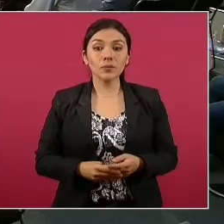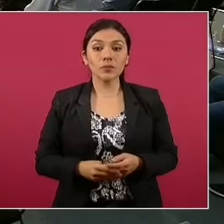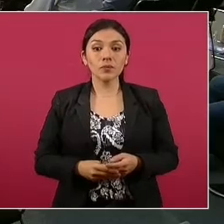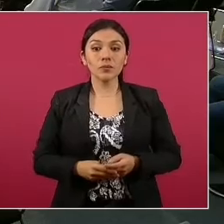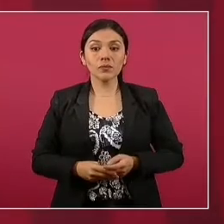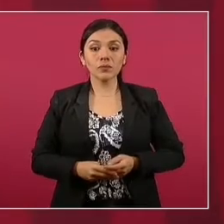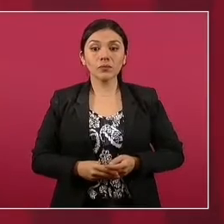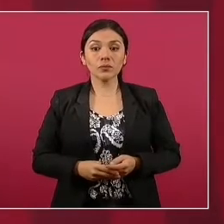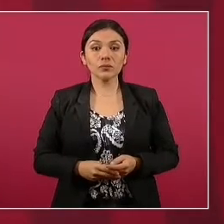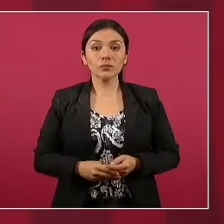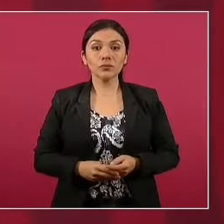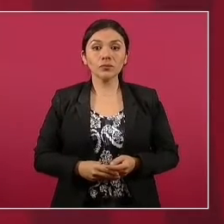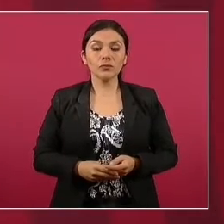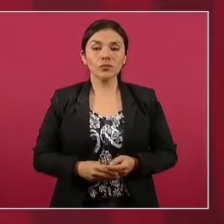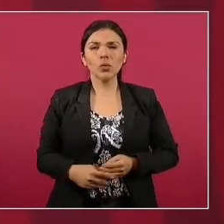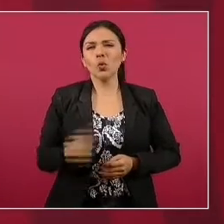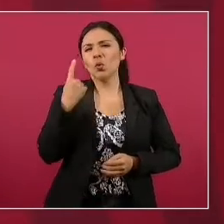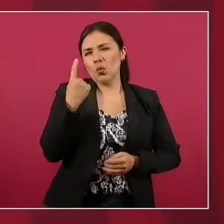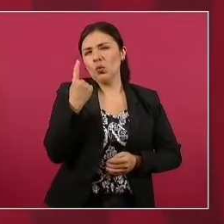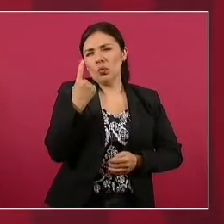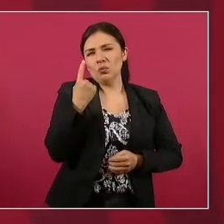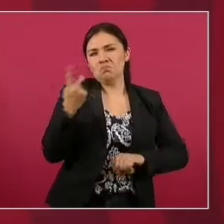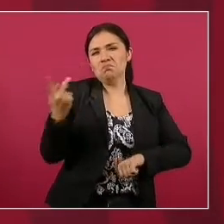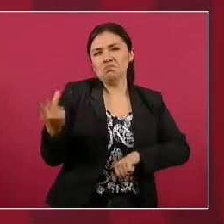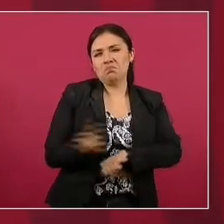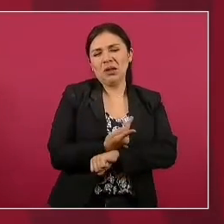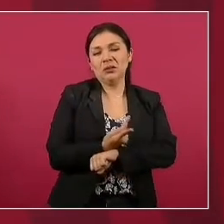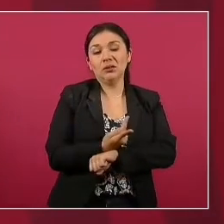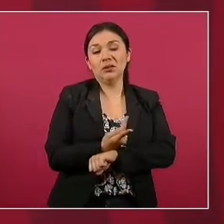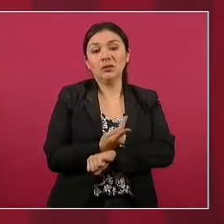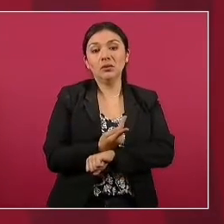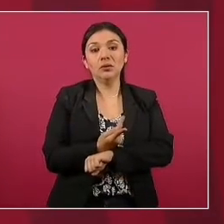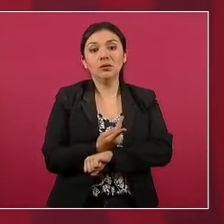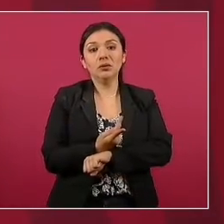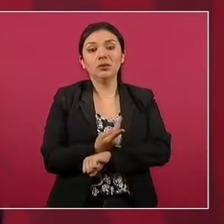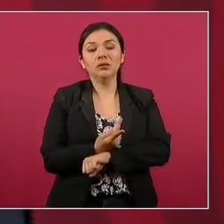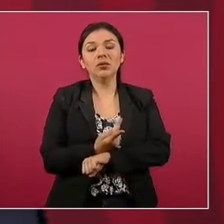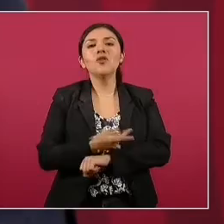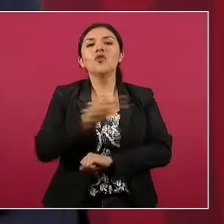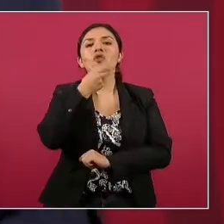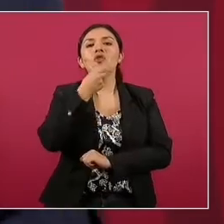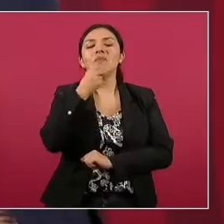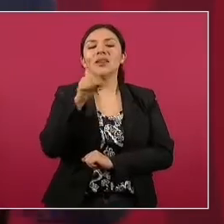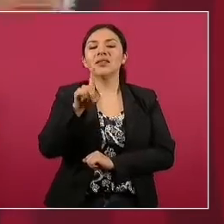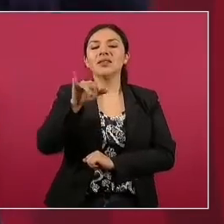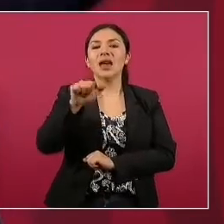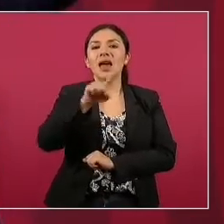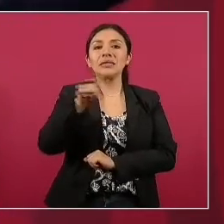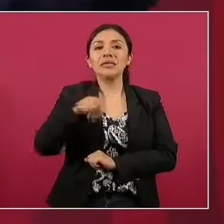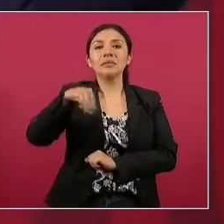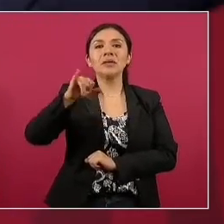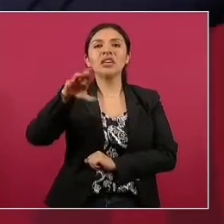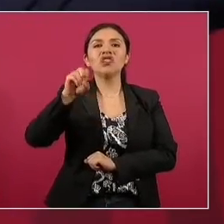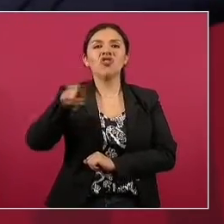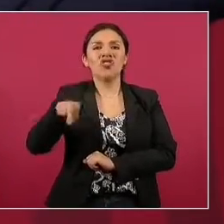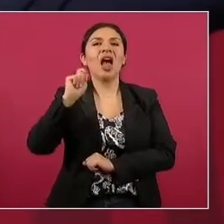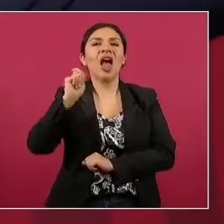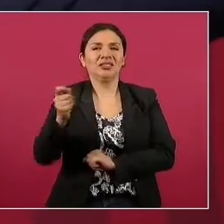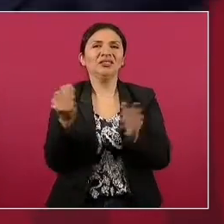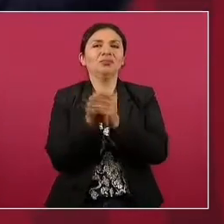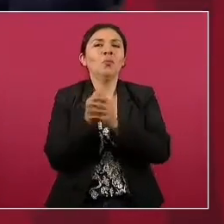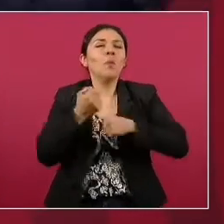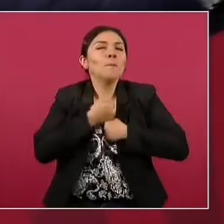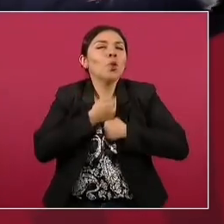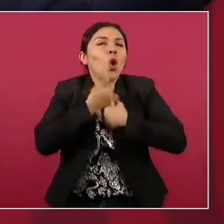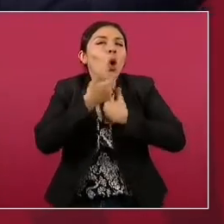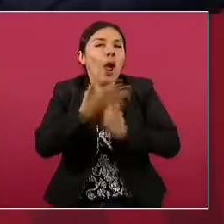Hay un hecho de Díaz Mirón, gran poeta en su tiempo,